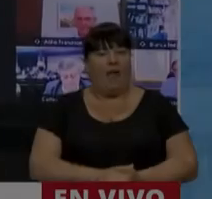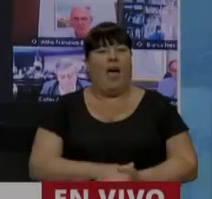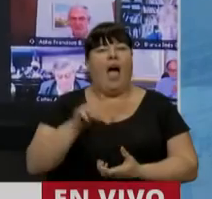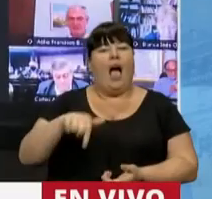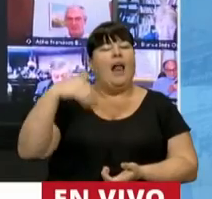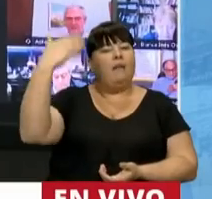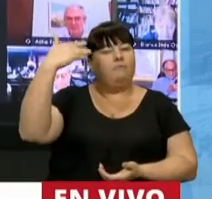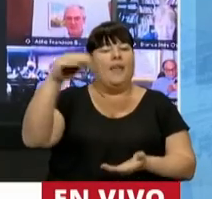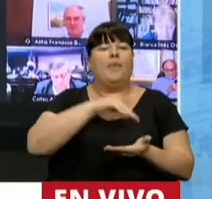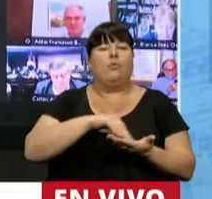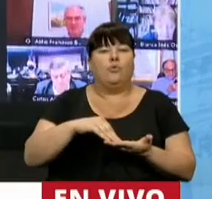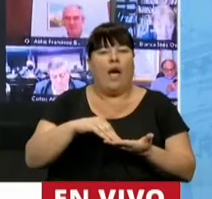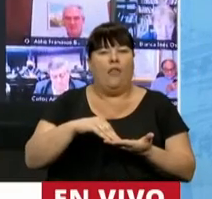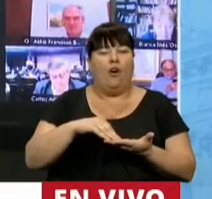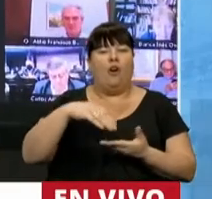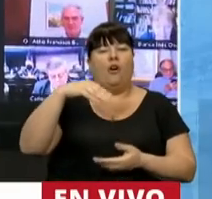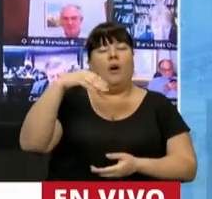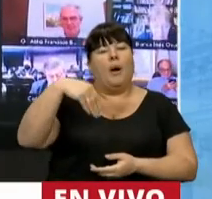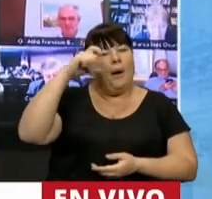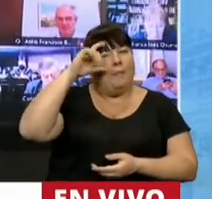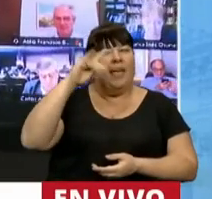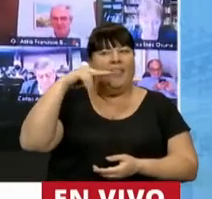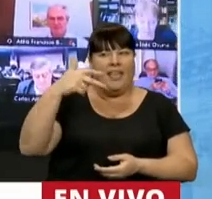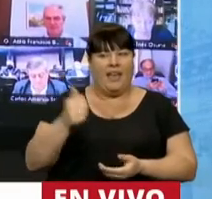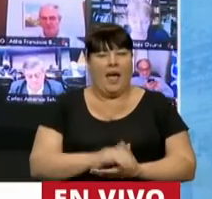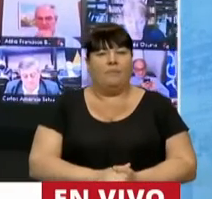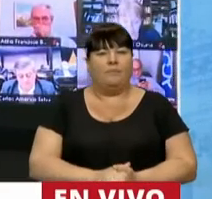En el uso de la palabra el diputado Martín Nicolás Medina.